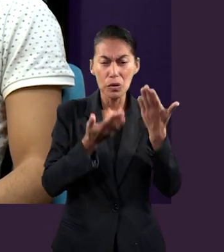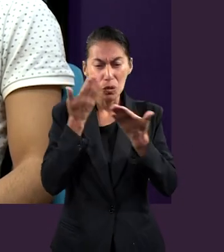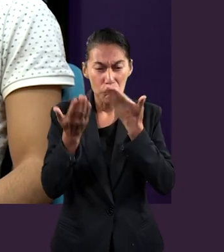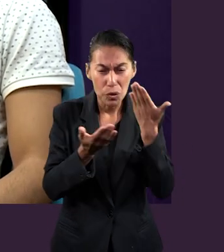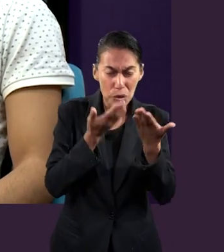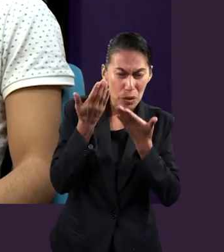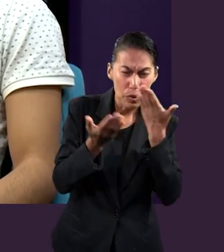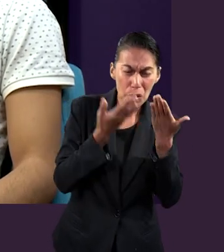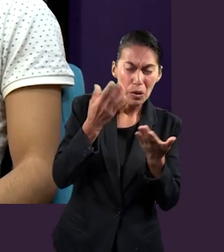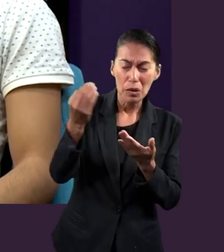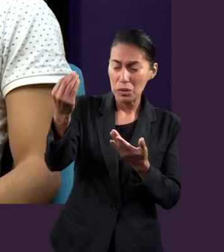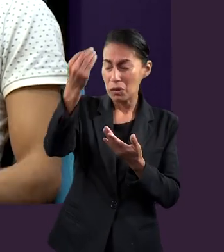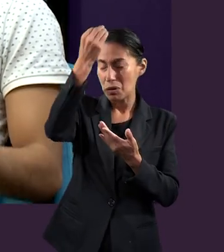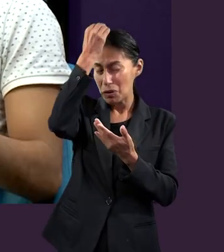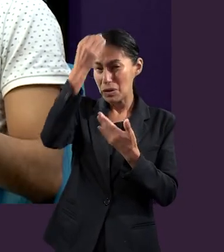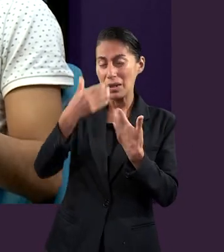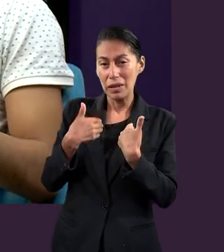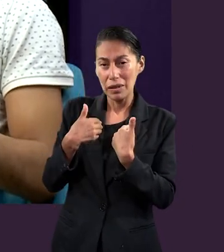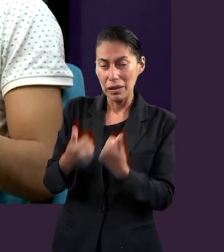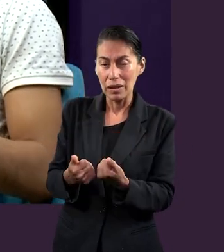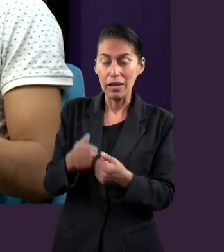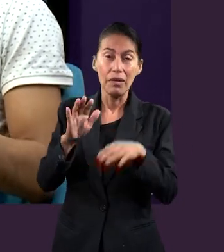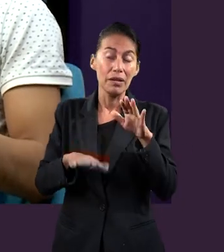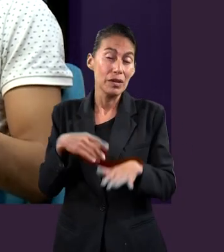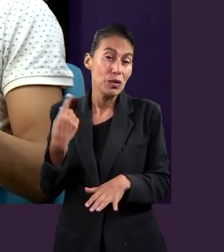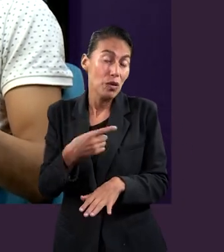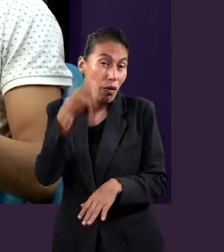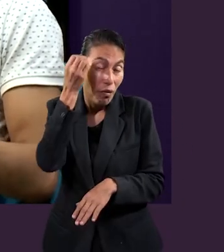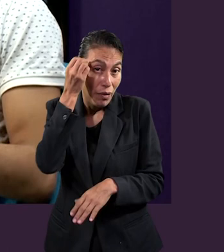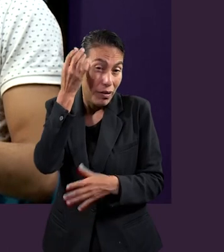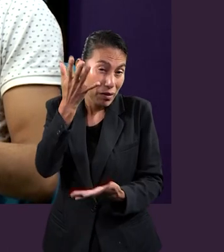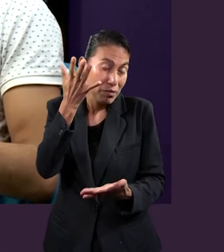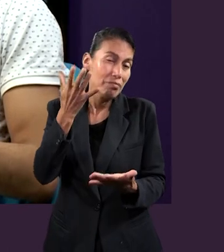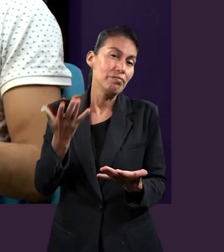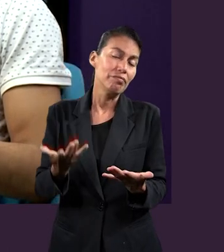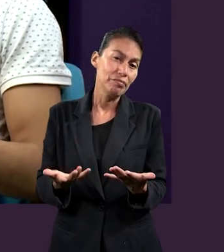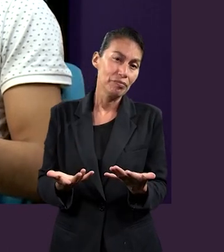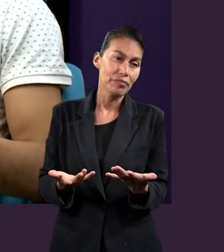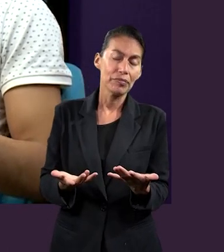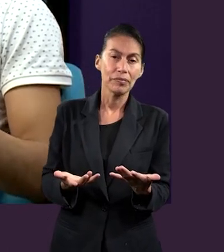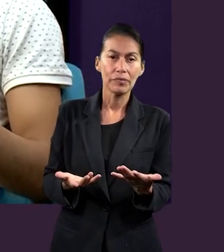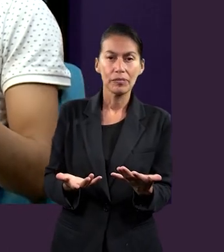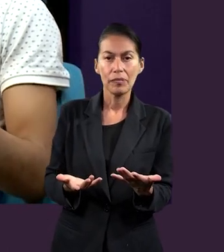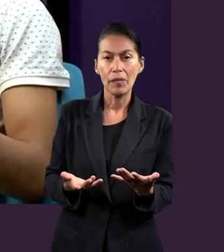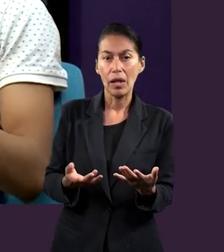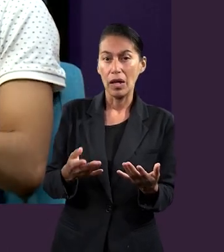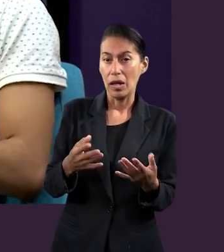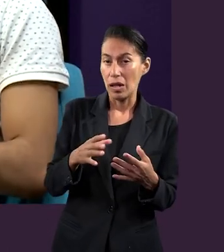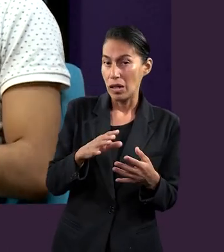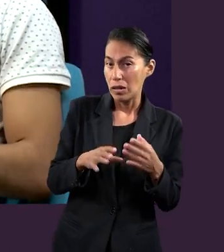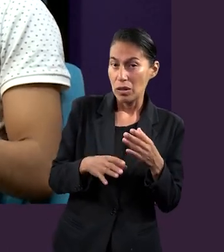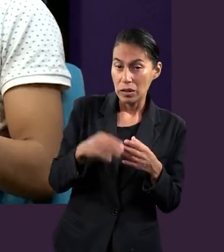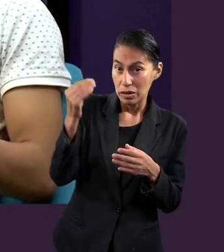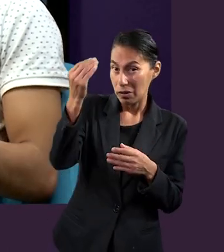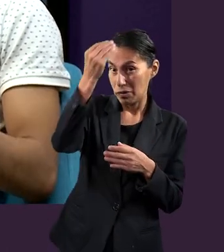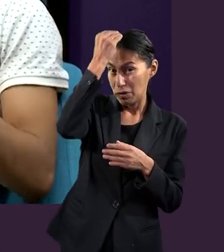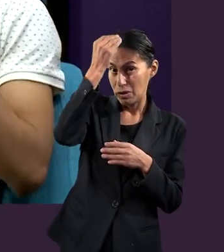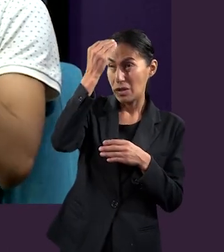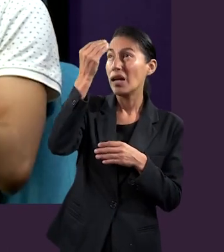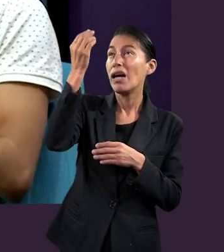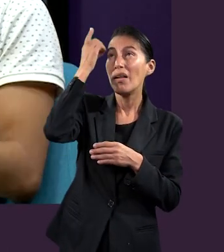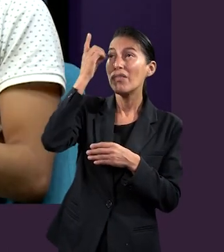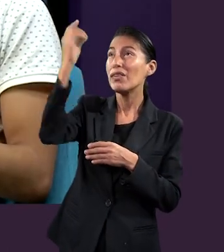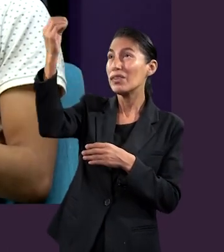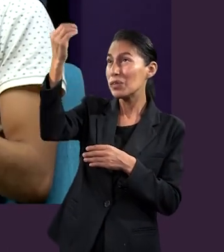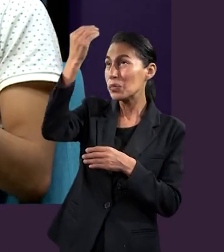obtener conocimiento, pero hemos olvidado y en una ocasión se puede decir que hemos dejado a lado lo que